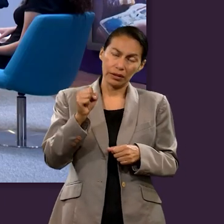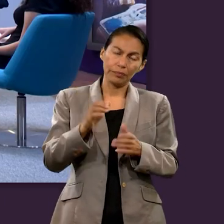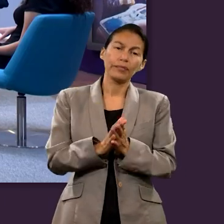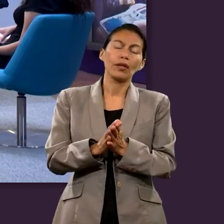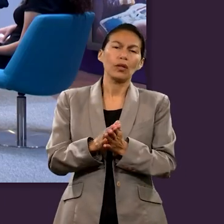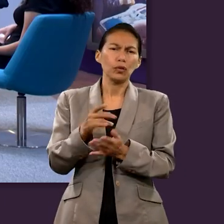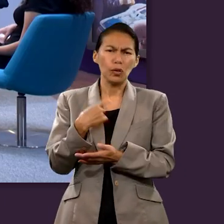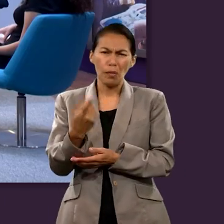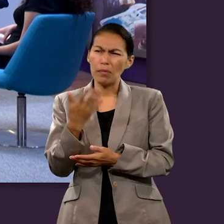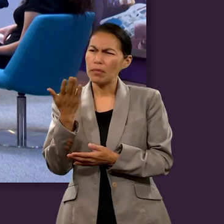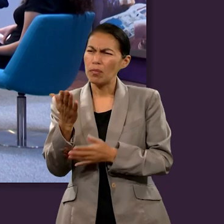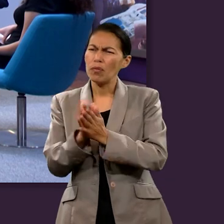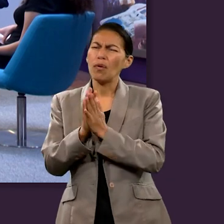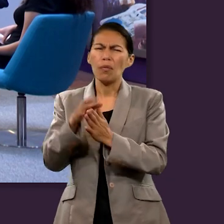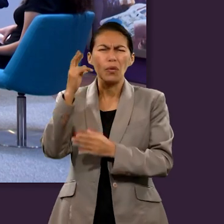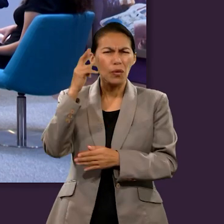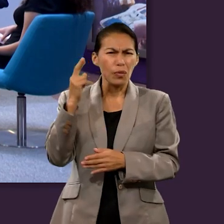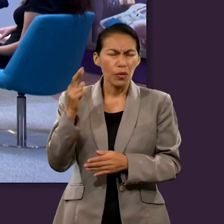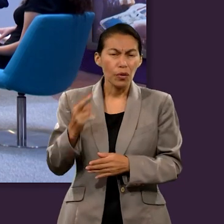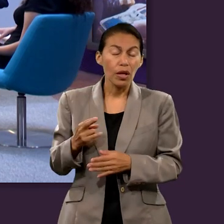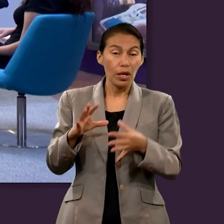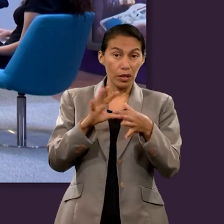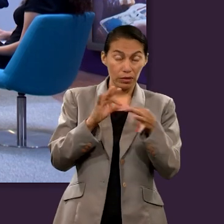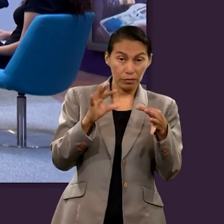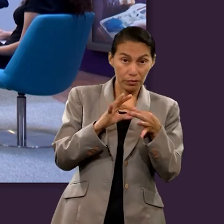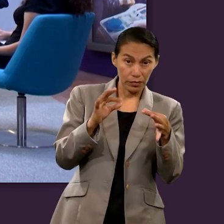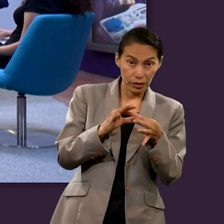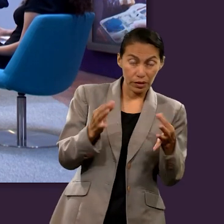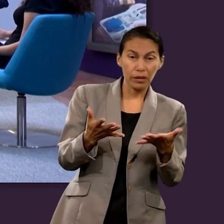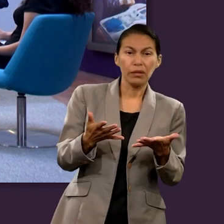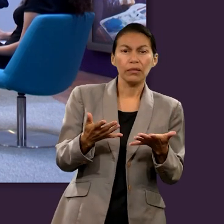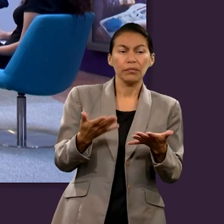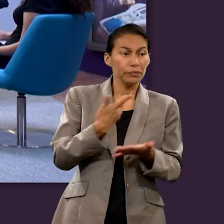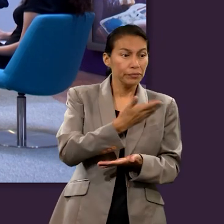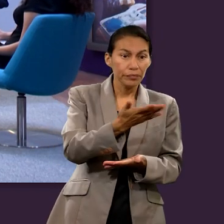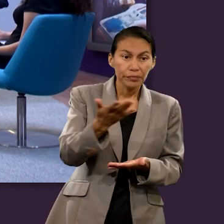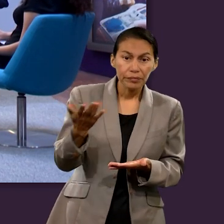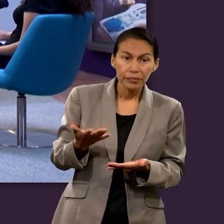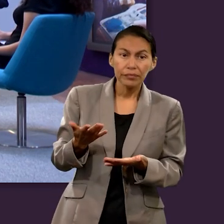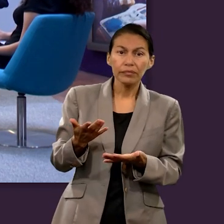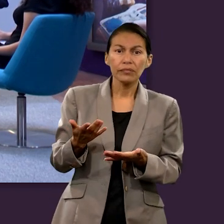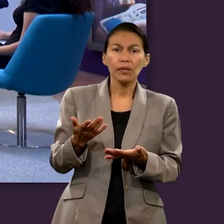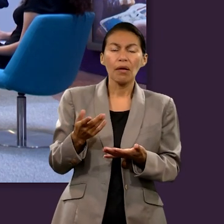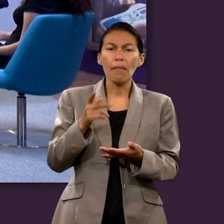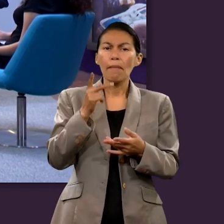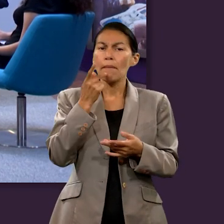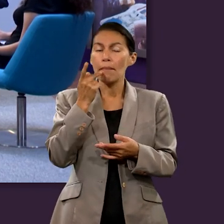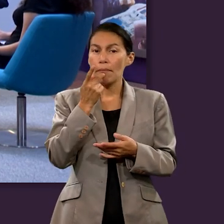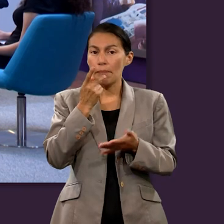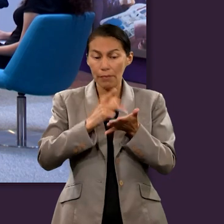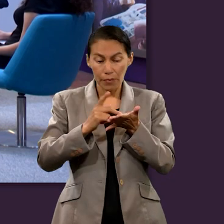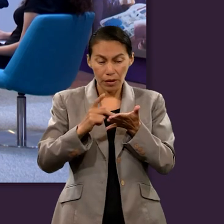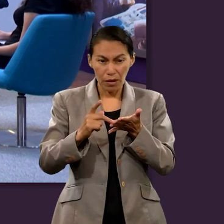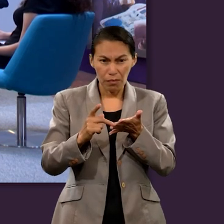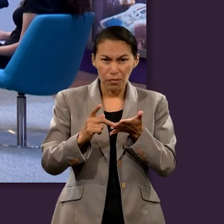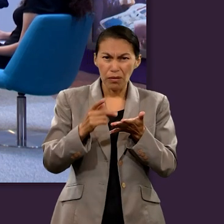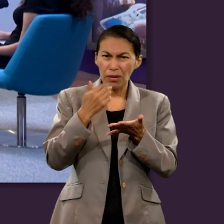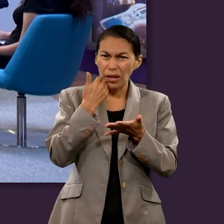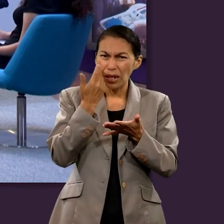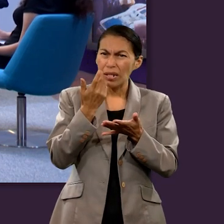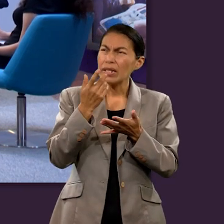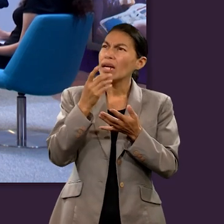favor de que nos explique, de que comparta con todos. ¿Cuándo esperaba Pablo estar con Cristo y con el Señor?